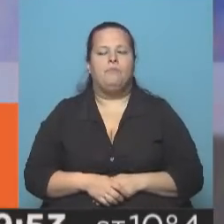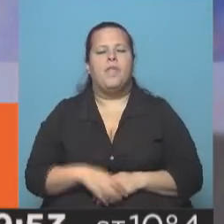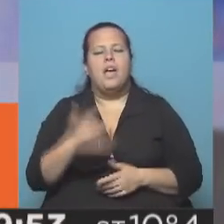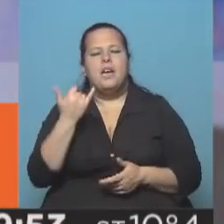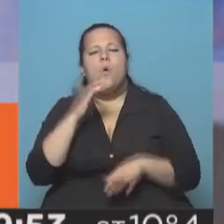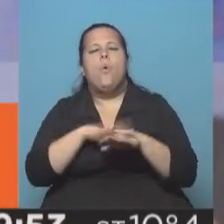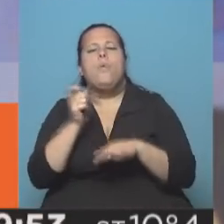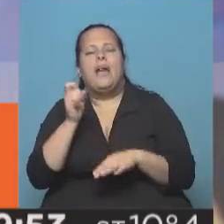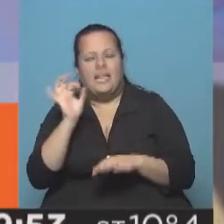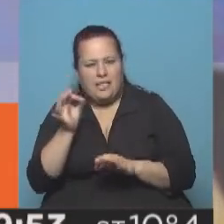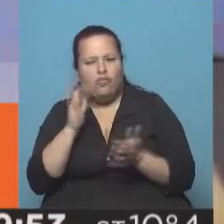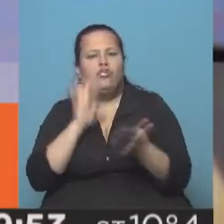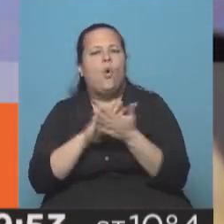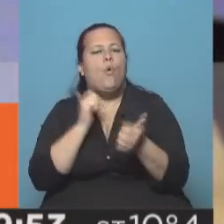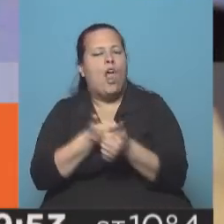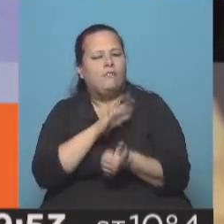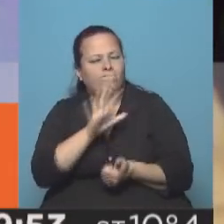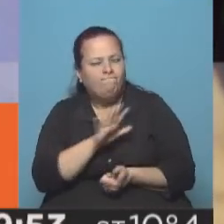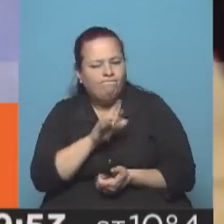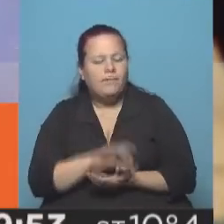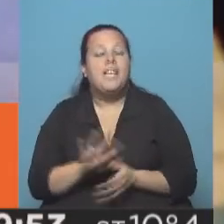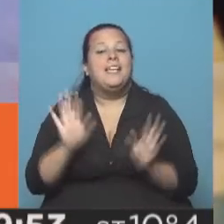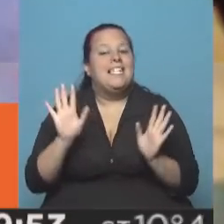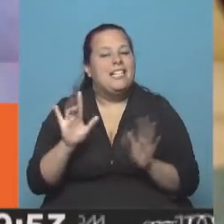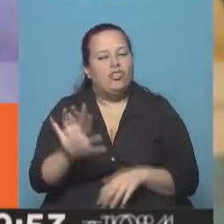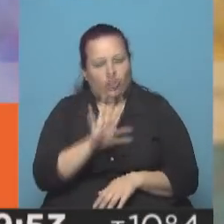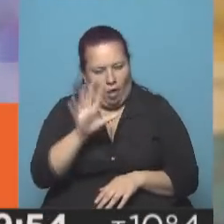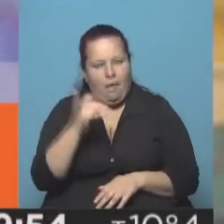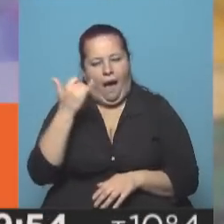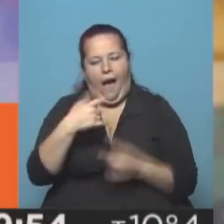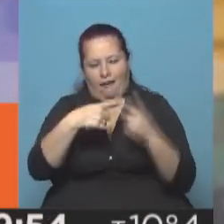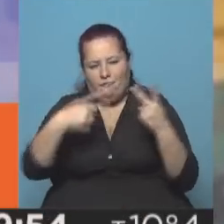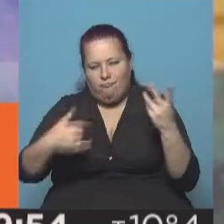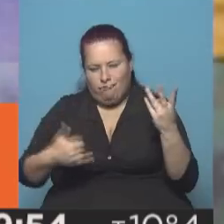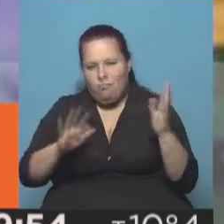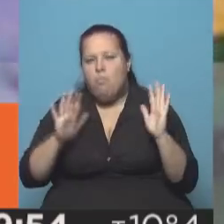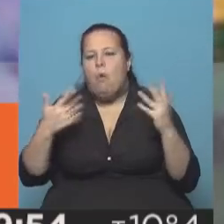algún sospechoso de esta violación? Mirá, como sospechosos tenemos varios.